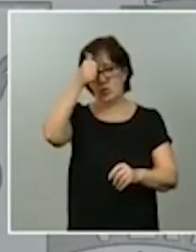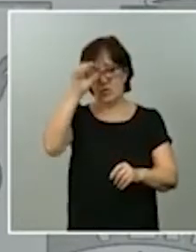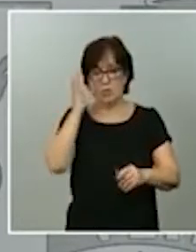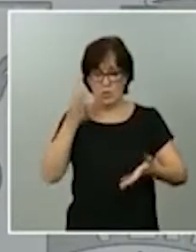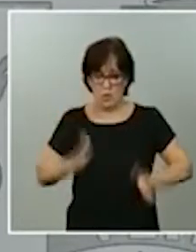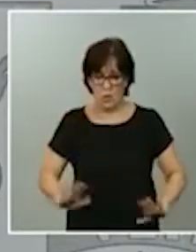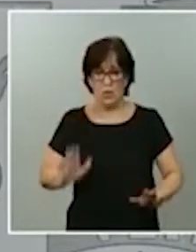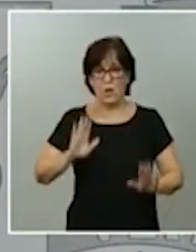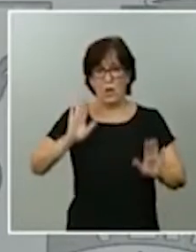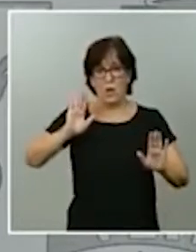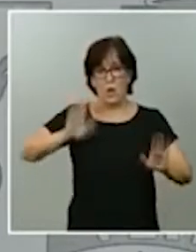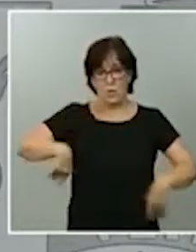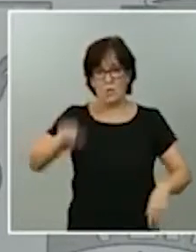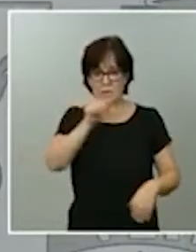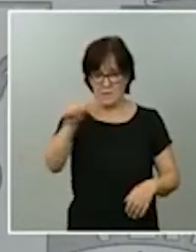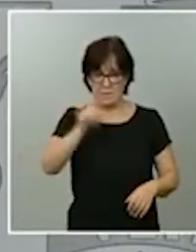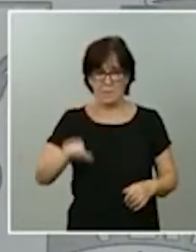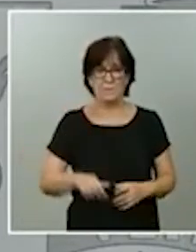últimas semanas.